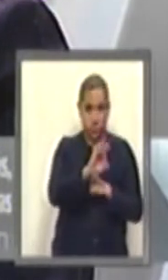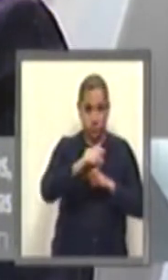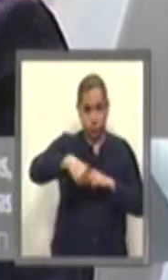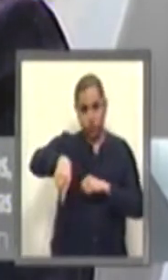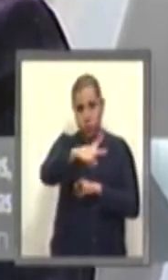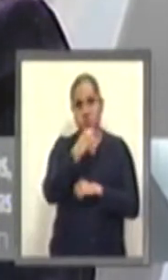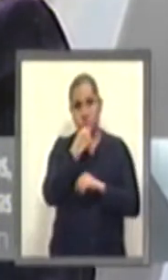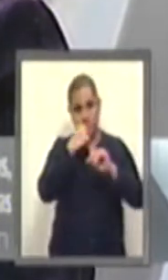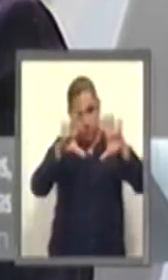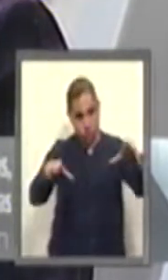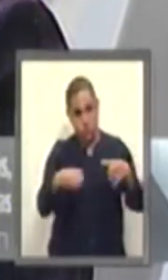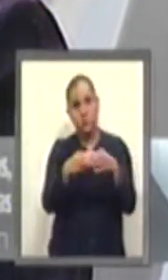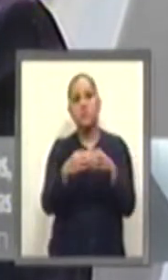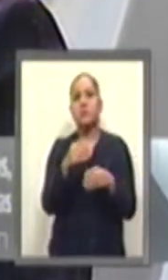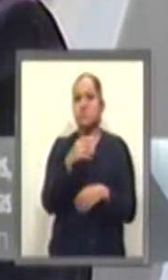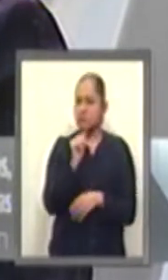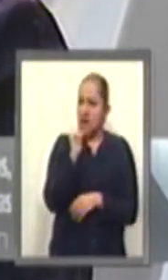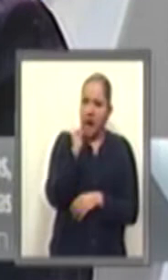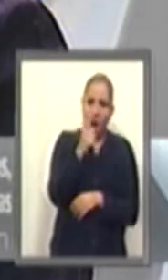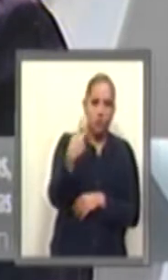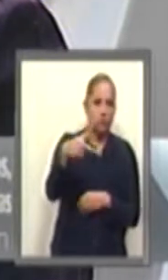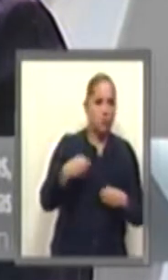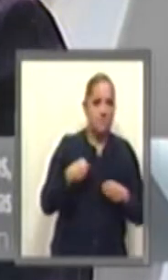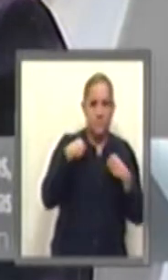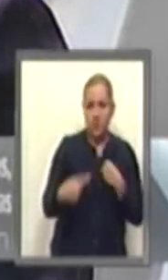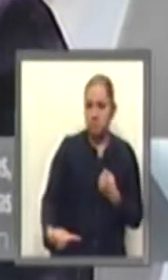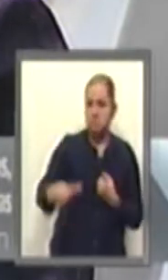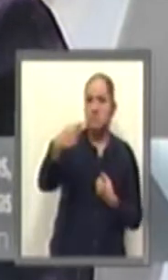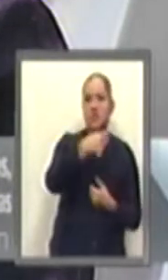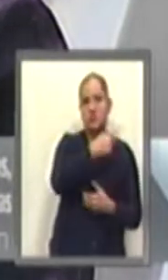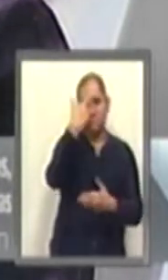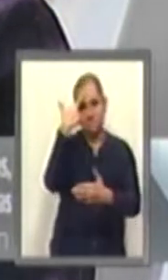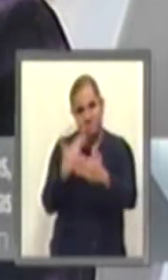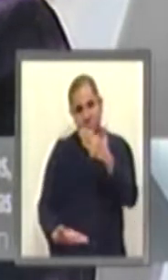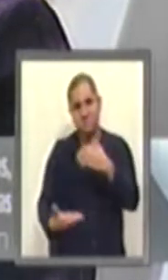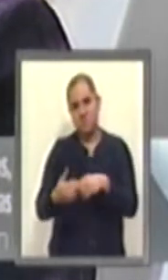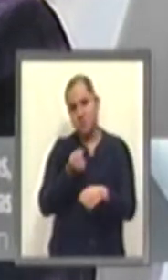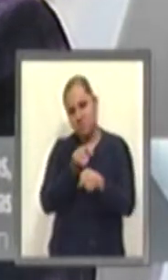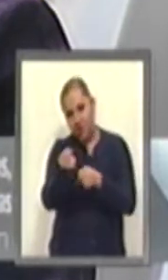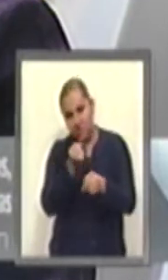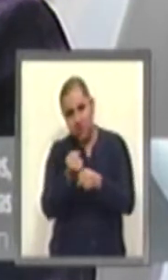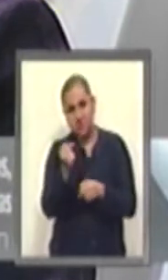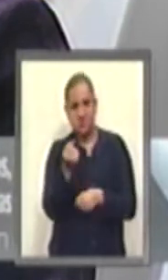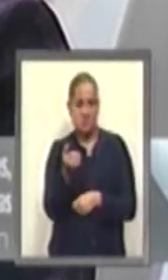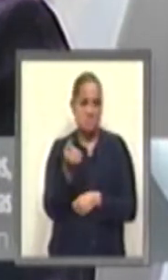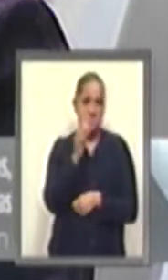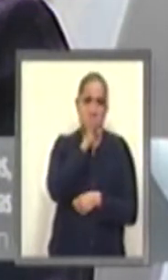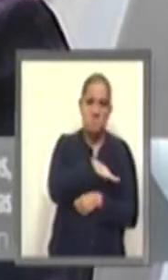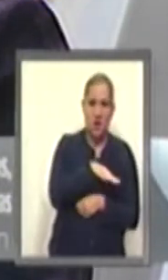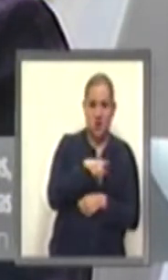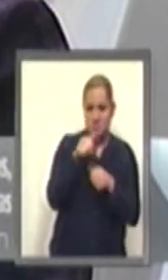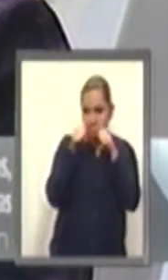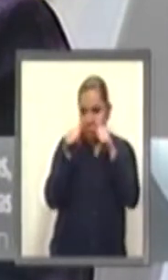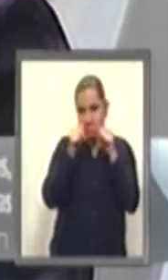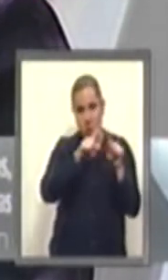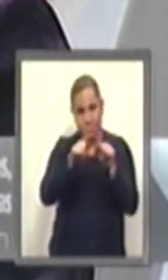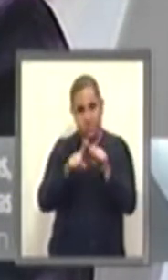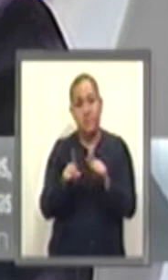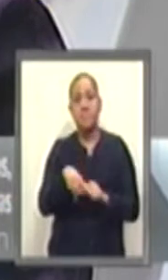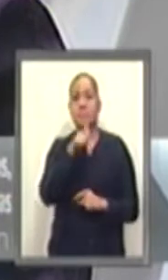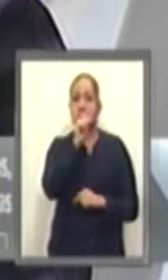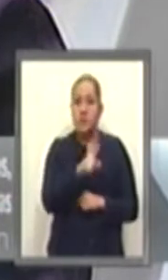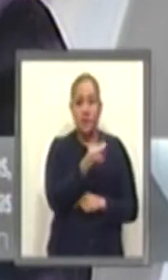han sufrido maltrato en algún momento de su vida. Y diez por un punto uno por ciento de los estudiantes